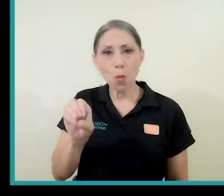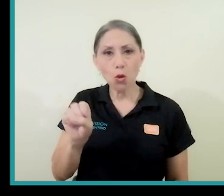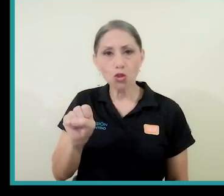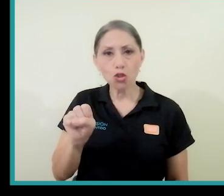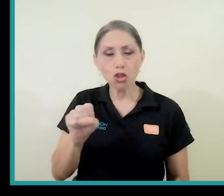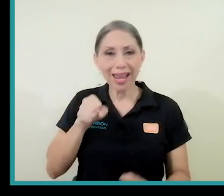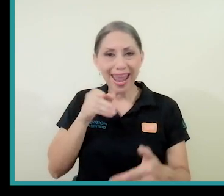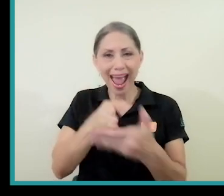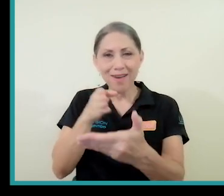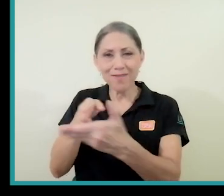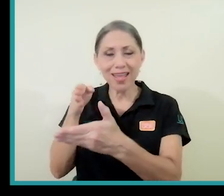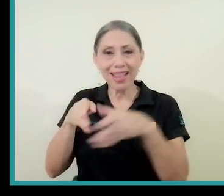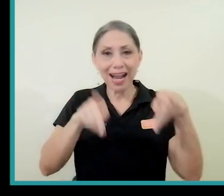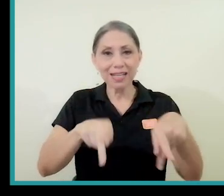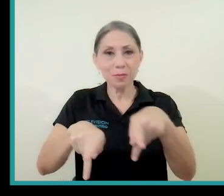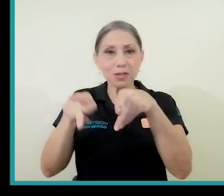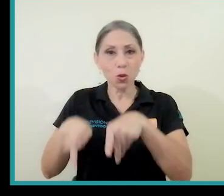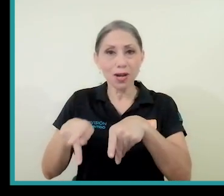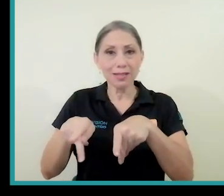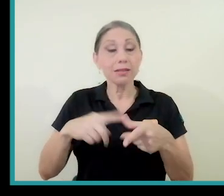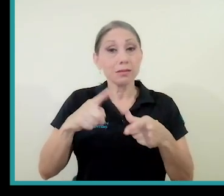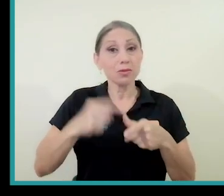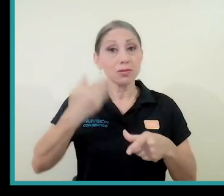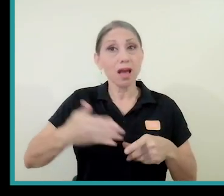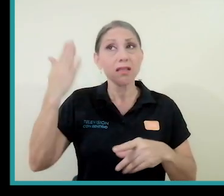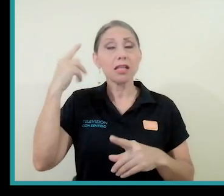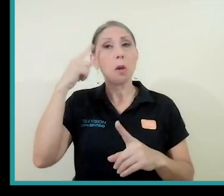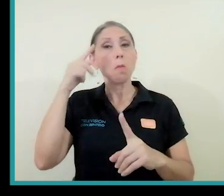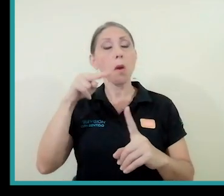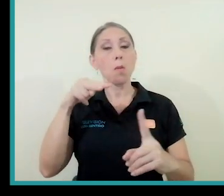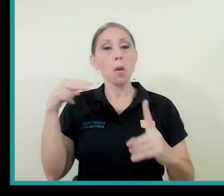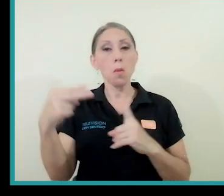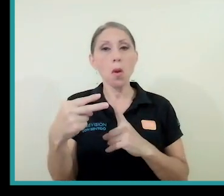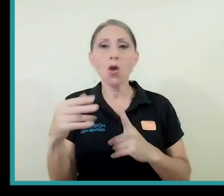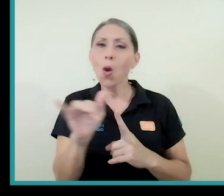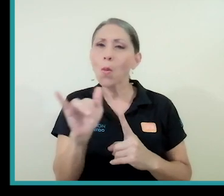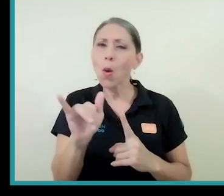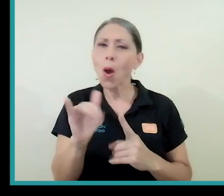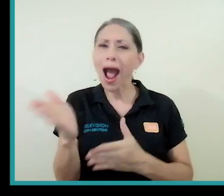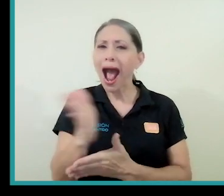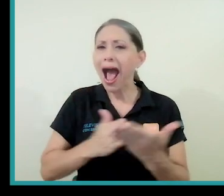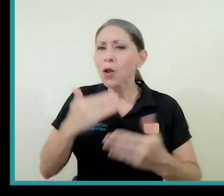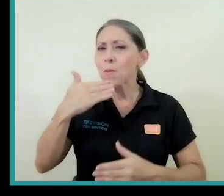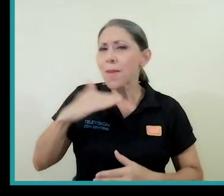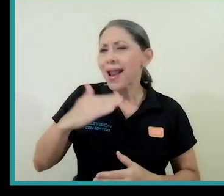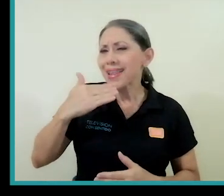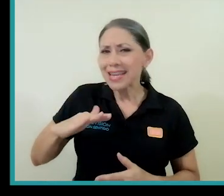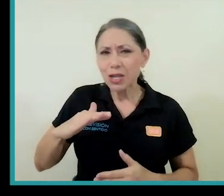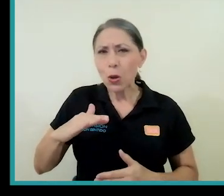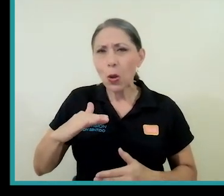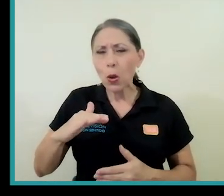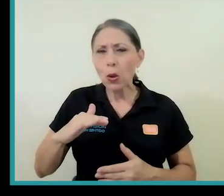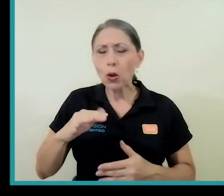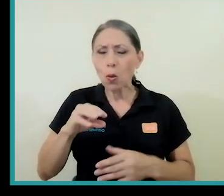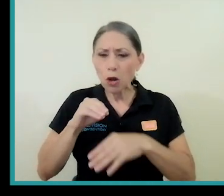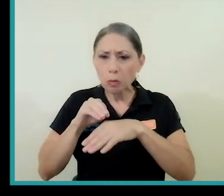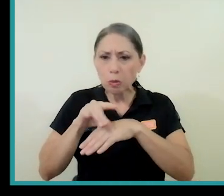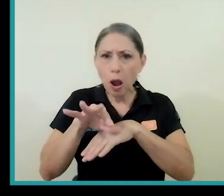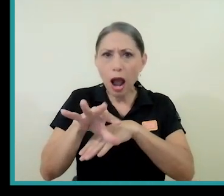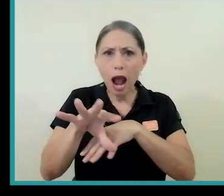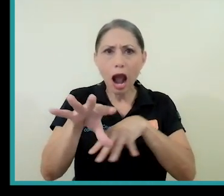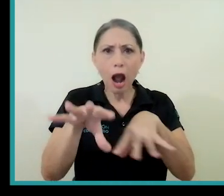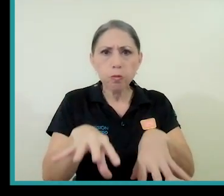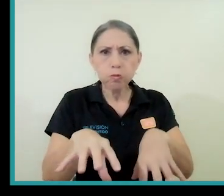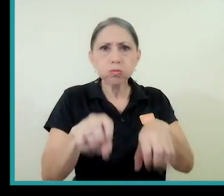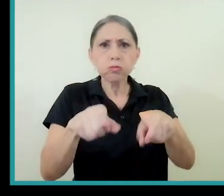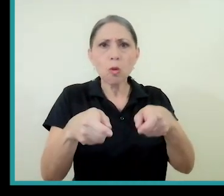Entonces, por supuesto que la lectura que se podía hacer era una lectura de una fuerza maligna, ¿verdad?, que se apoderaba de las